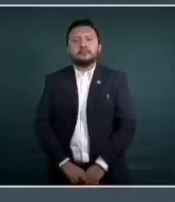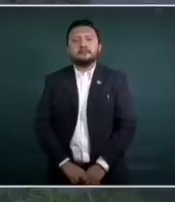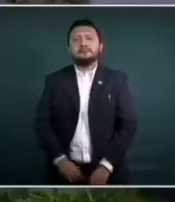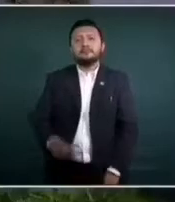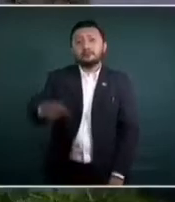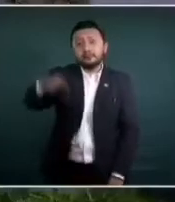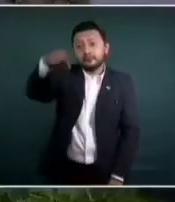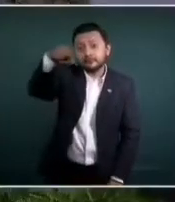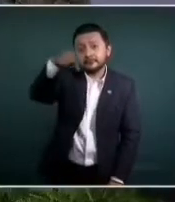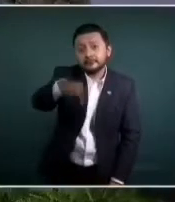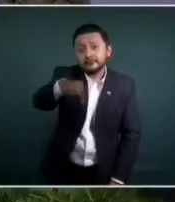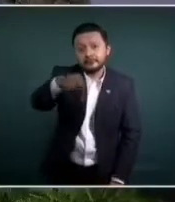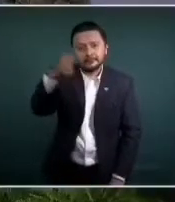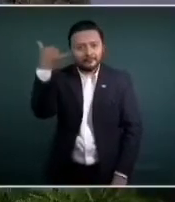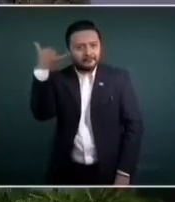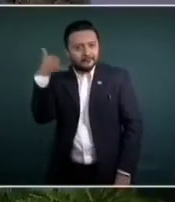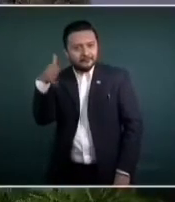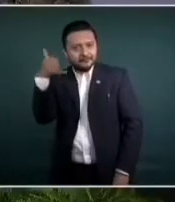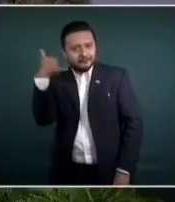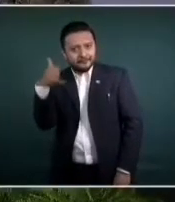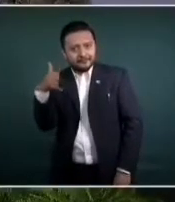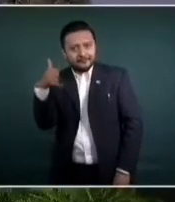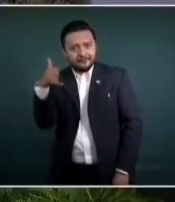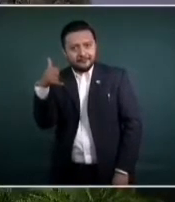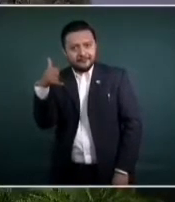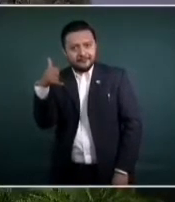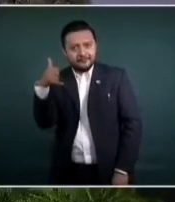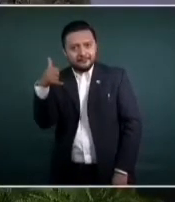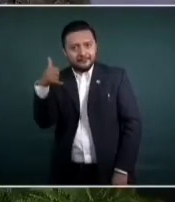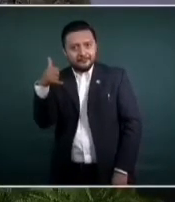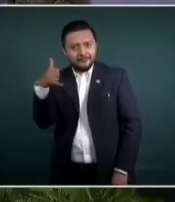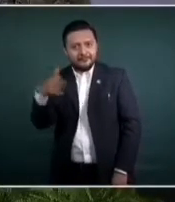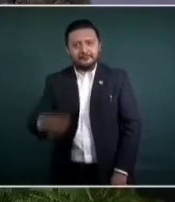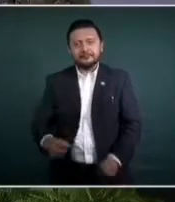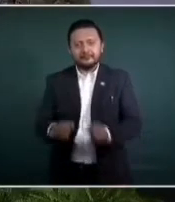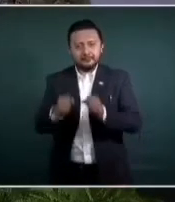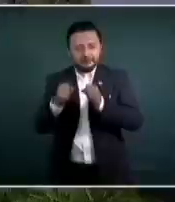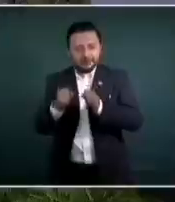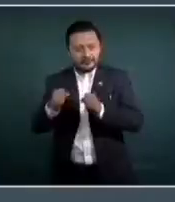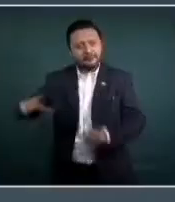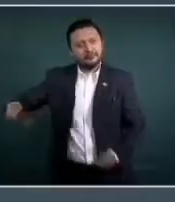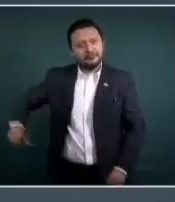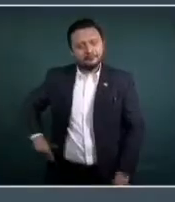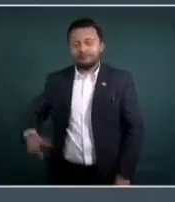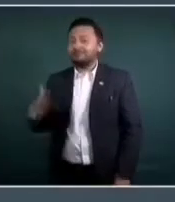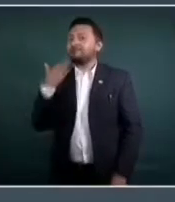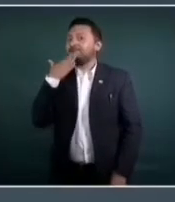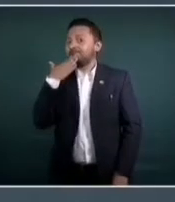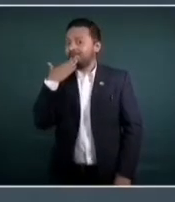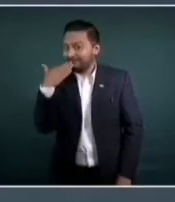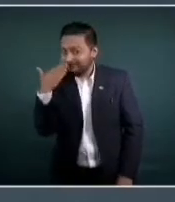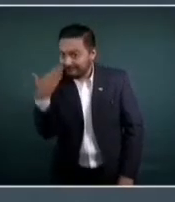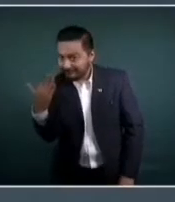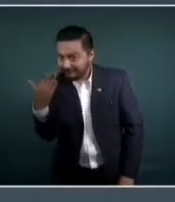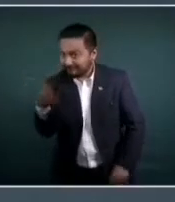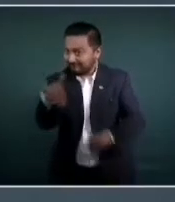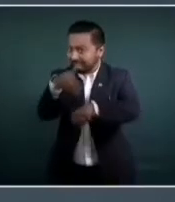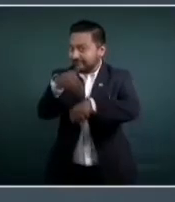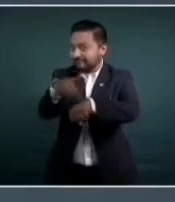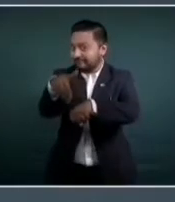Aquí en Yucatán, en materia de seguridad pública, son muy buenos los resultados,